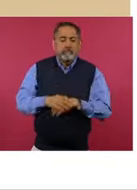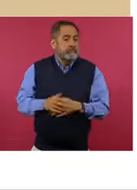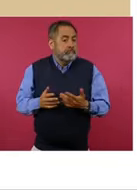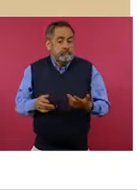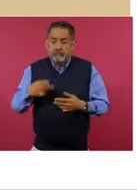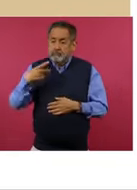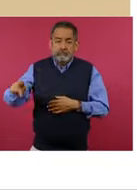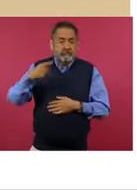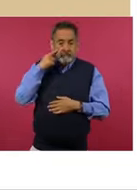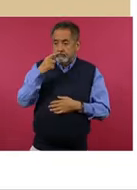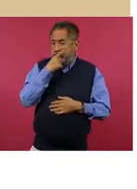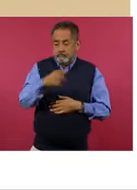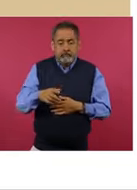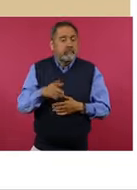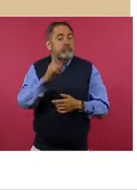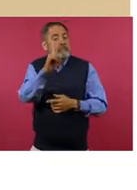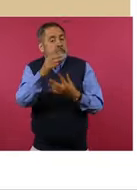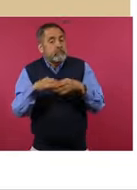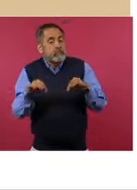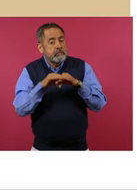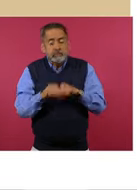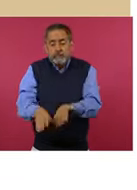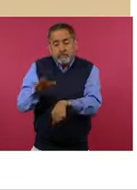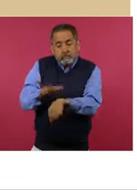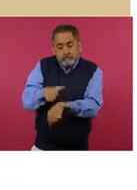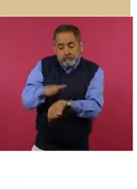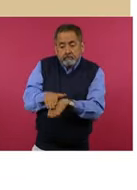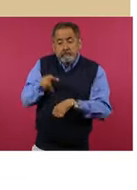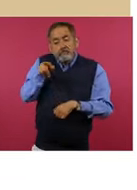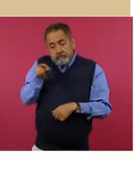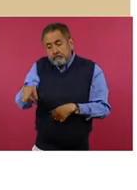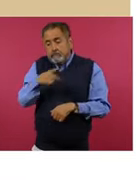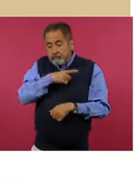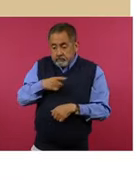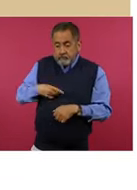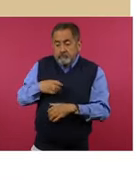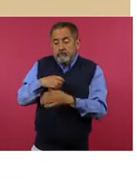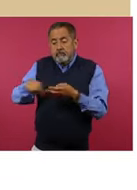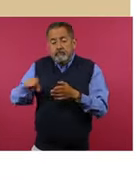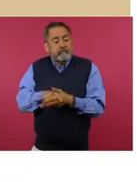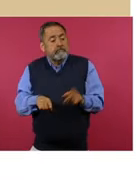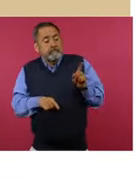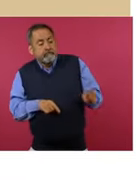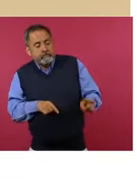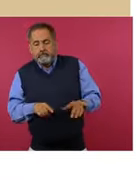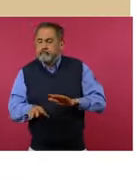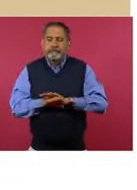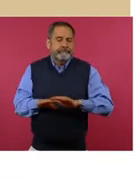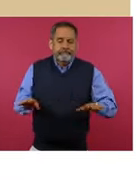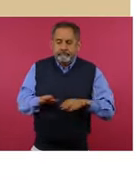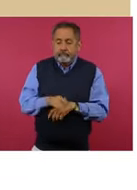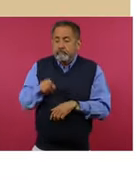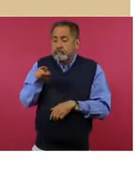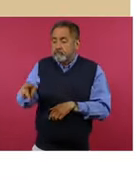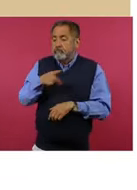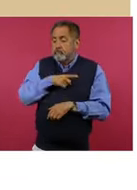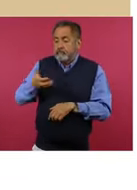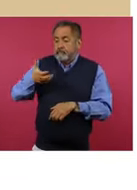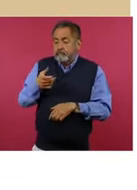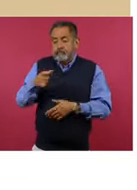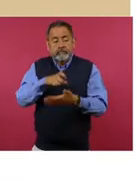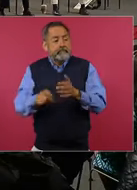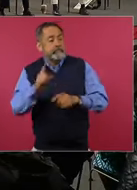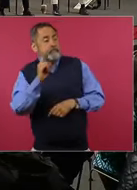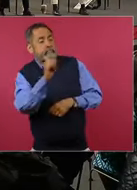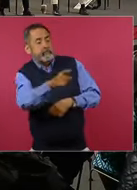nadie los puede orientar, ni nadie los puede dirigir a un supuesto proveedor. No hay proveedurías establecidas en